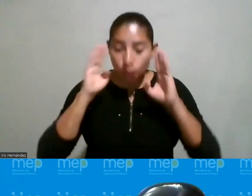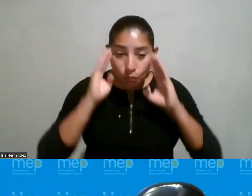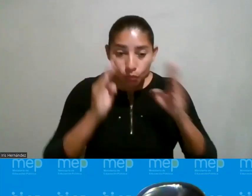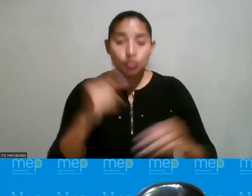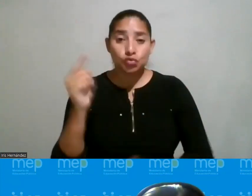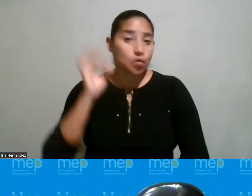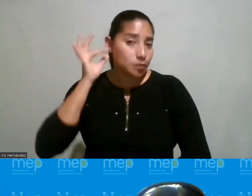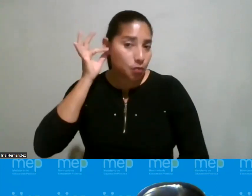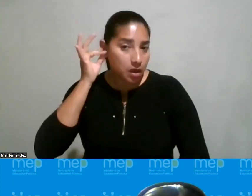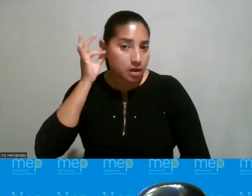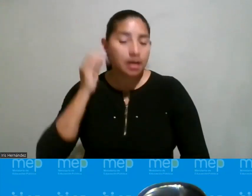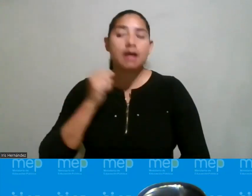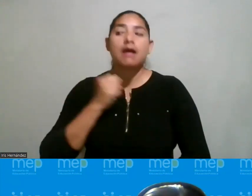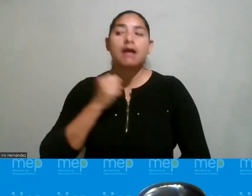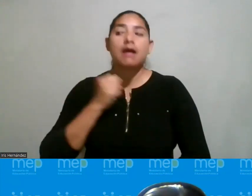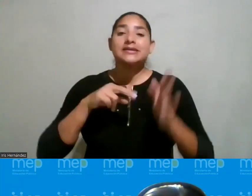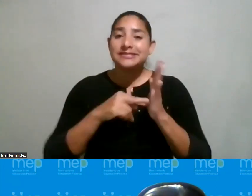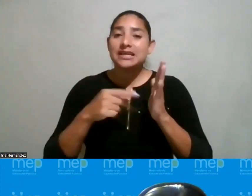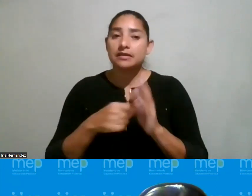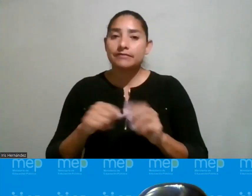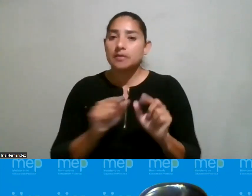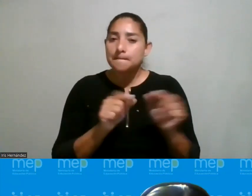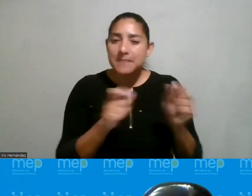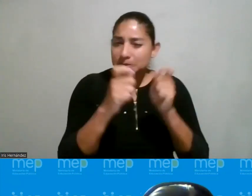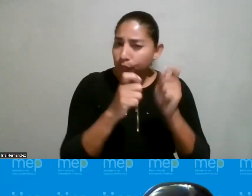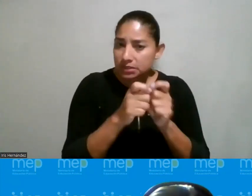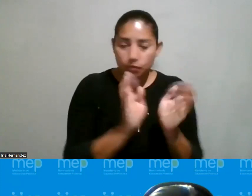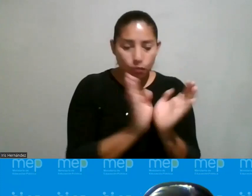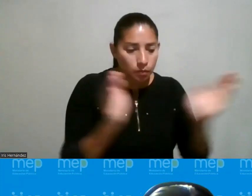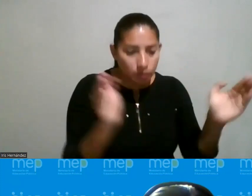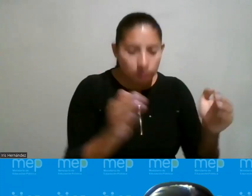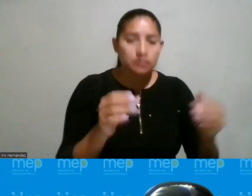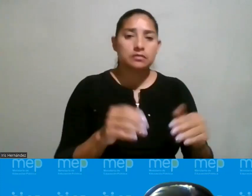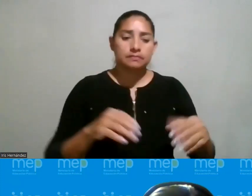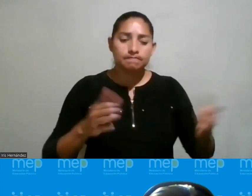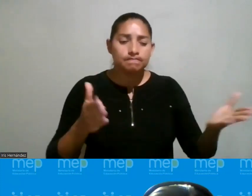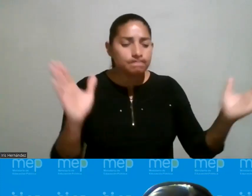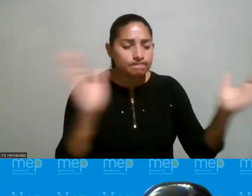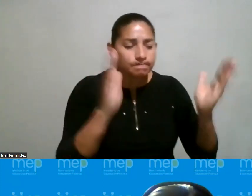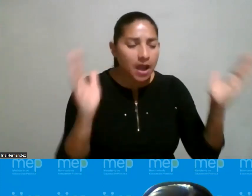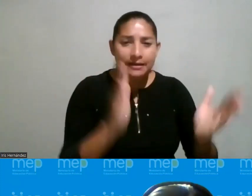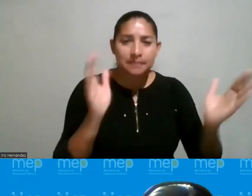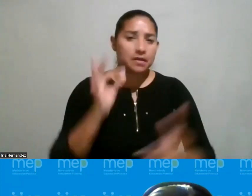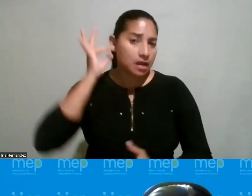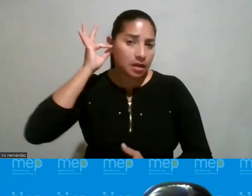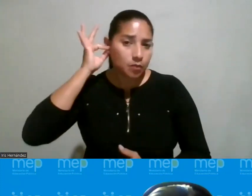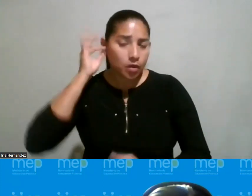que mostrar explícitamente la intención de que sean mujeres